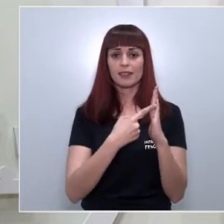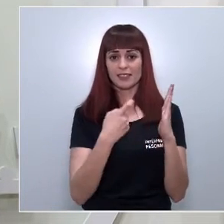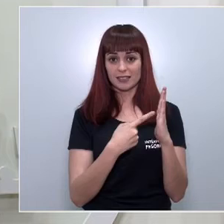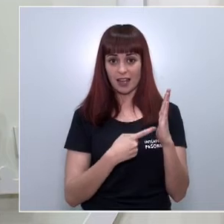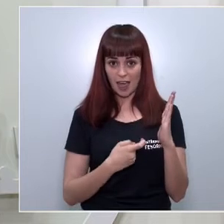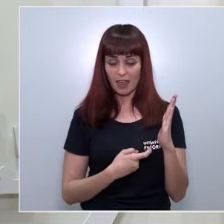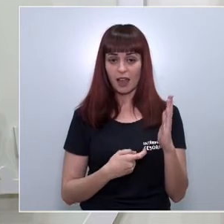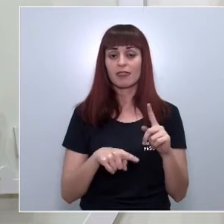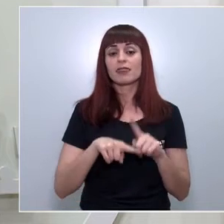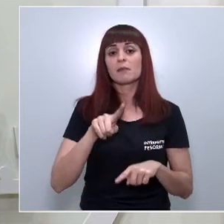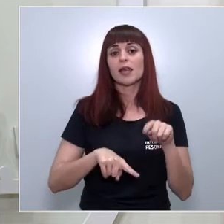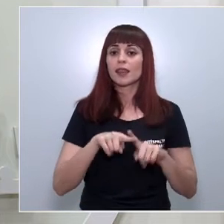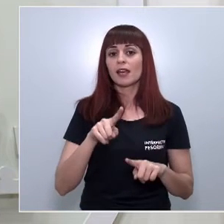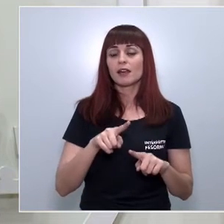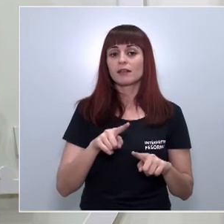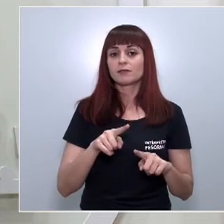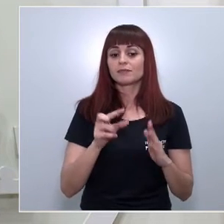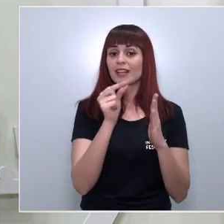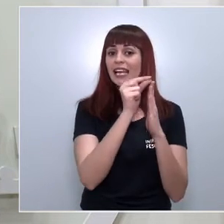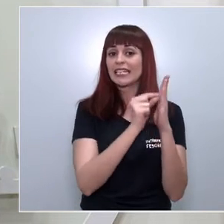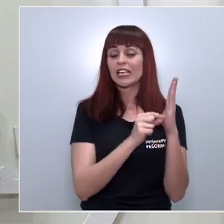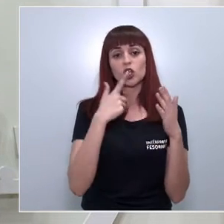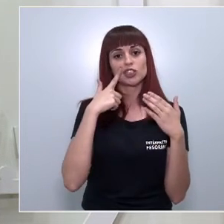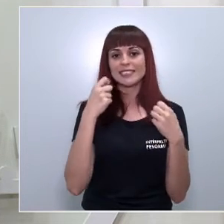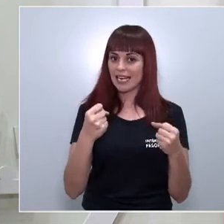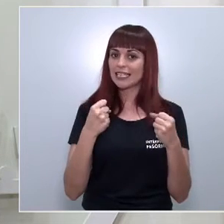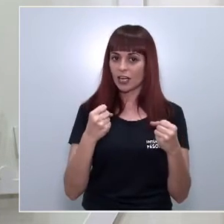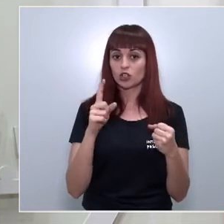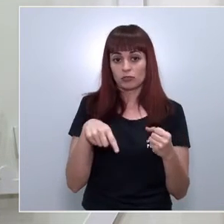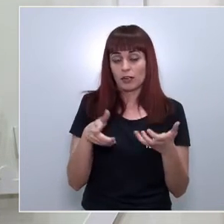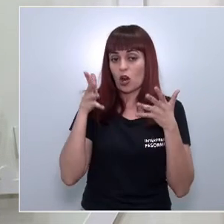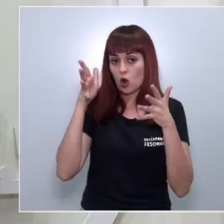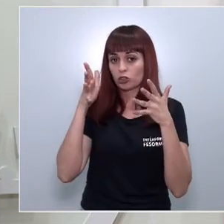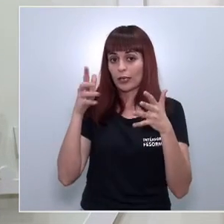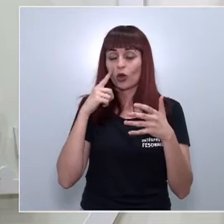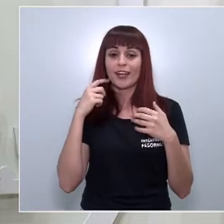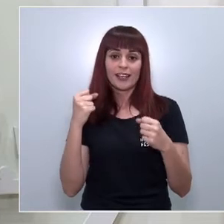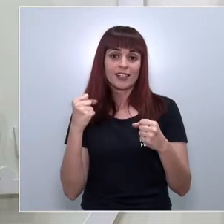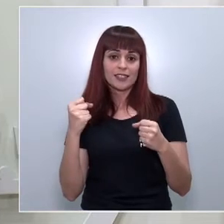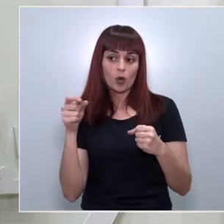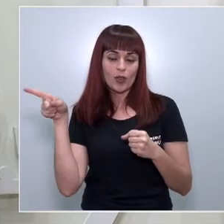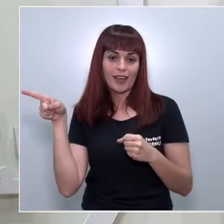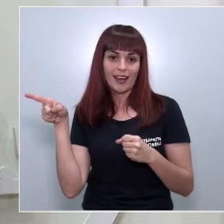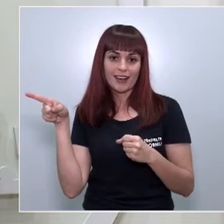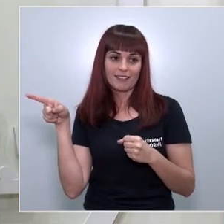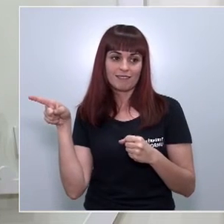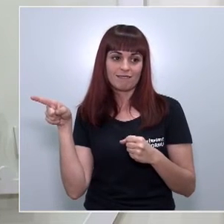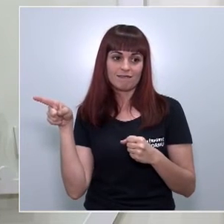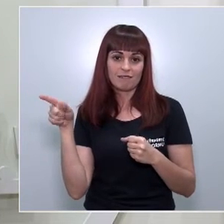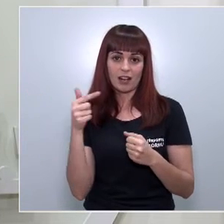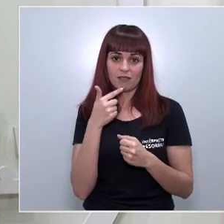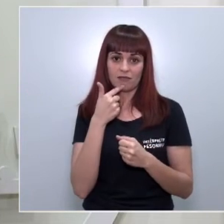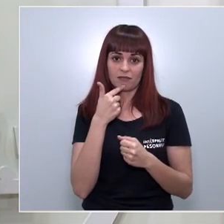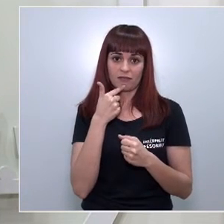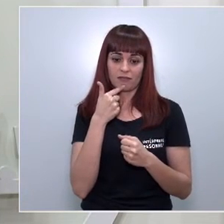se va a regir por criterios estrictamente sanitarios y el consejero el consejero de salud es el que ha establecido